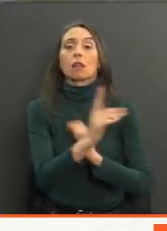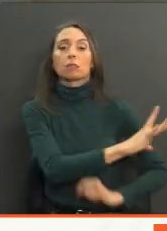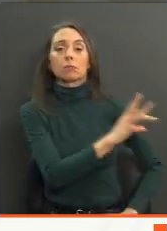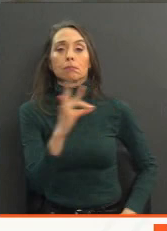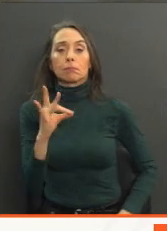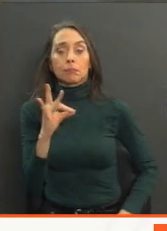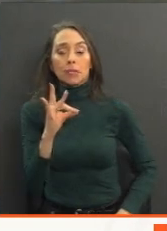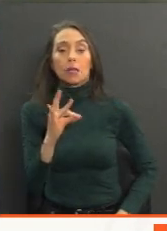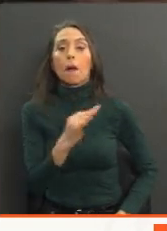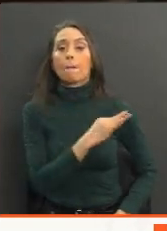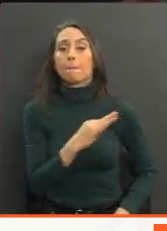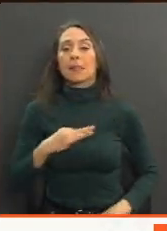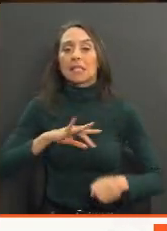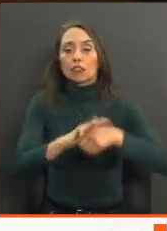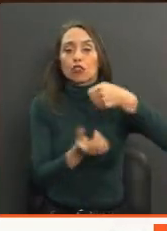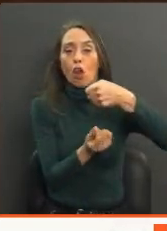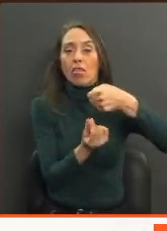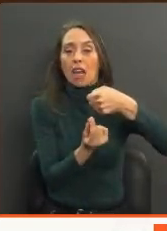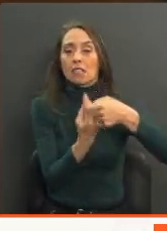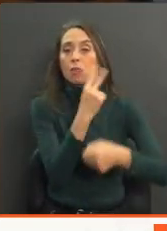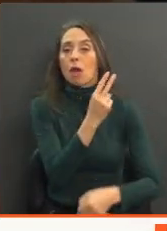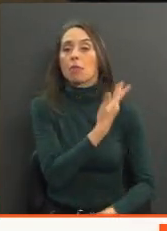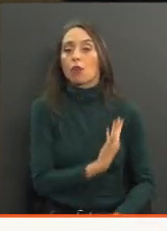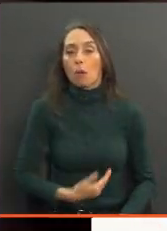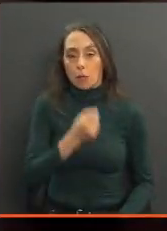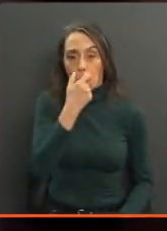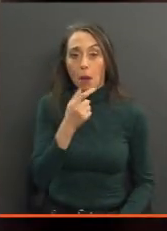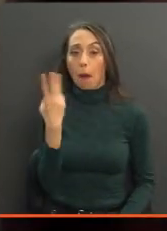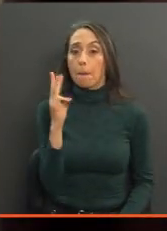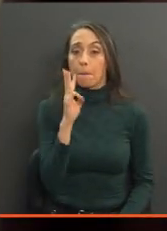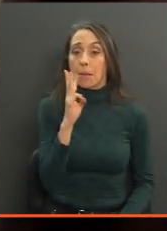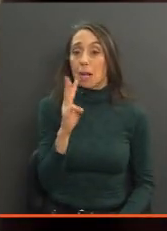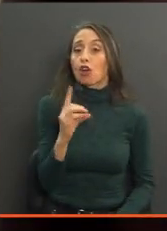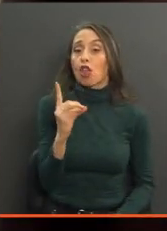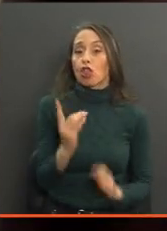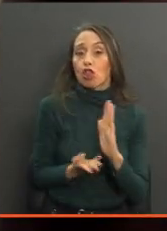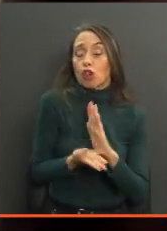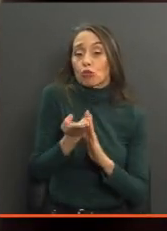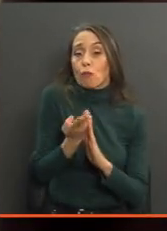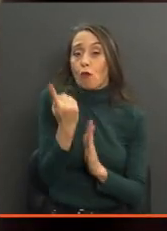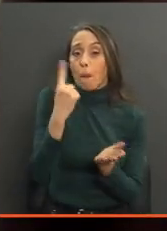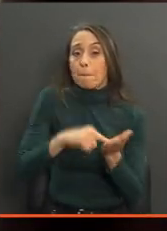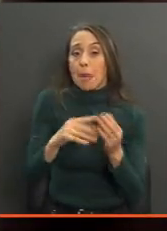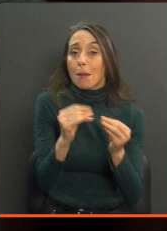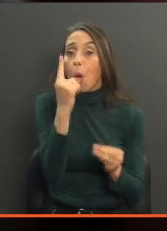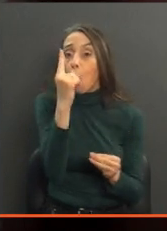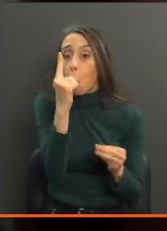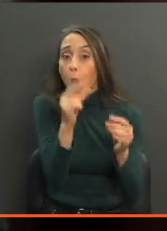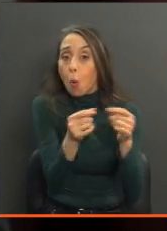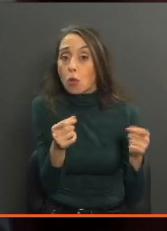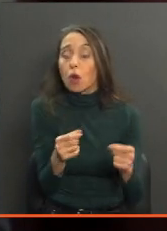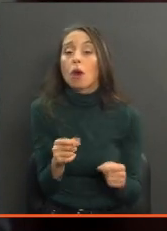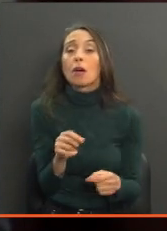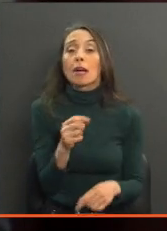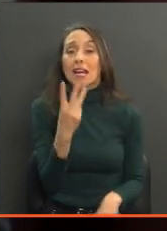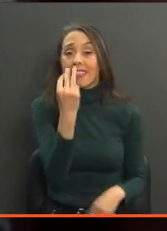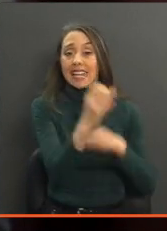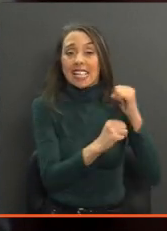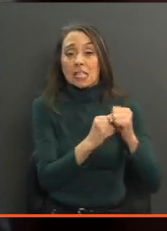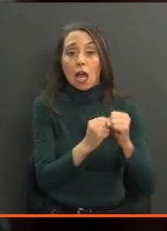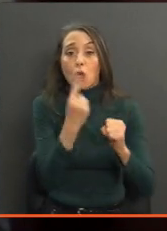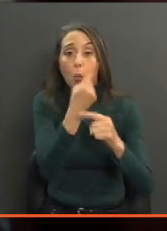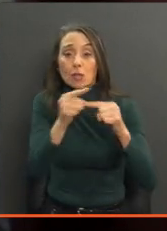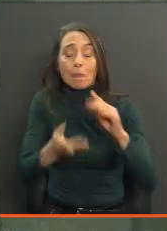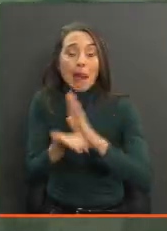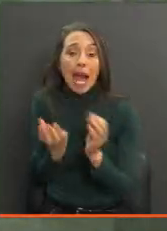gobierno de Gabriel Boric, pero este miércoles, luego de que el dólar alcanzara los mil pesos, acumulando la mayor alza semanal en más de 13 años, Mario